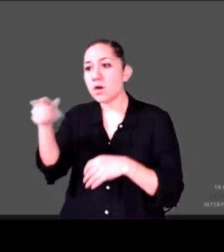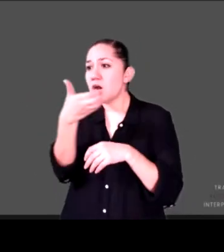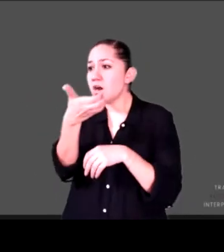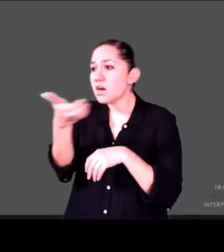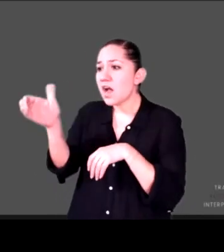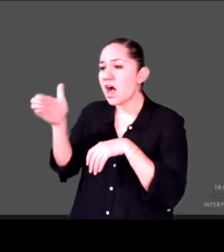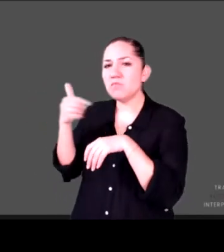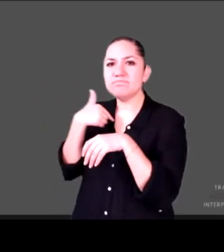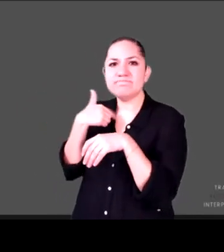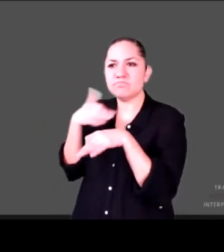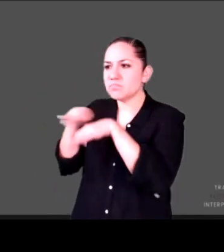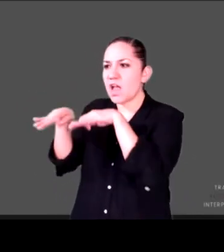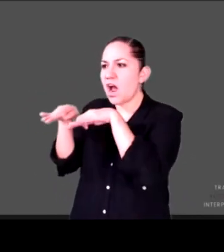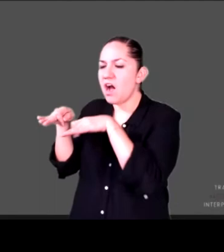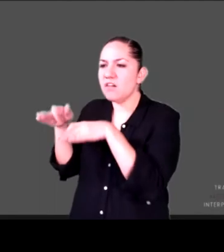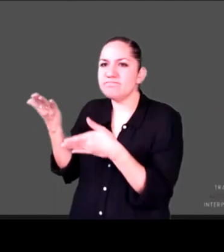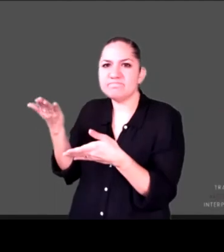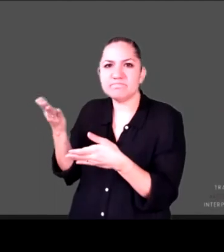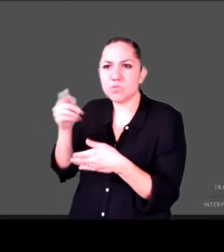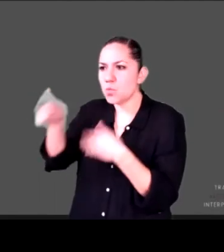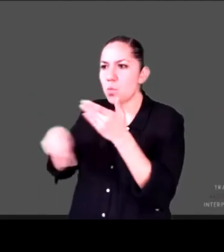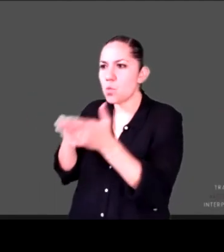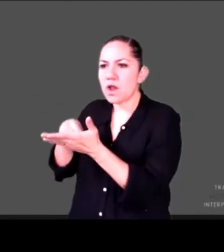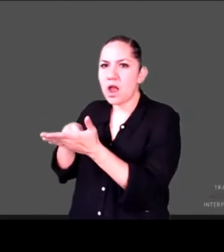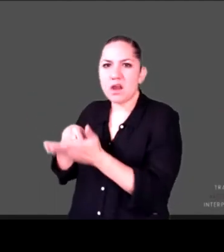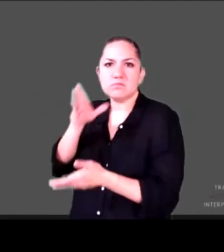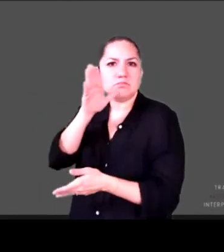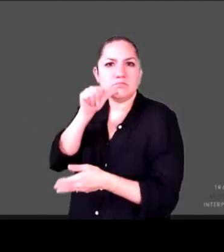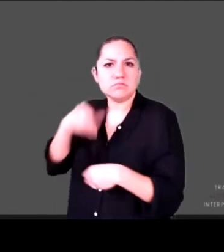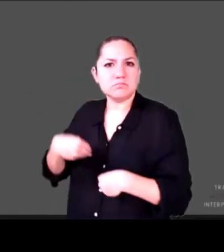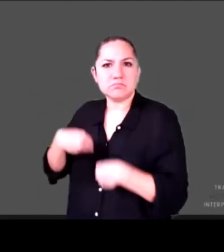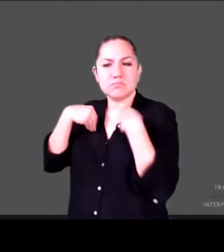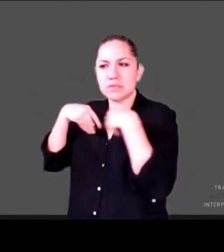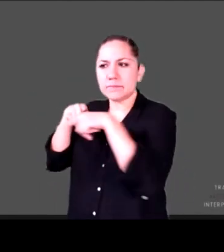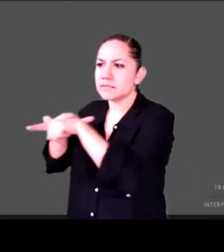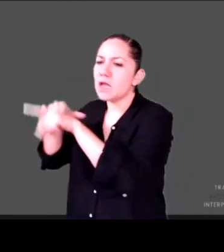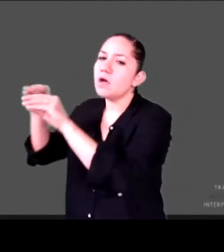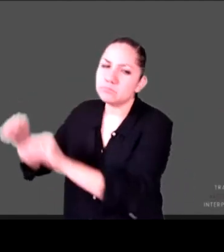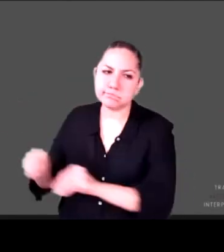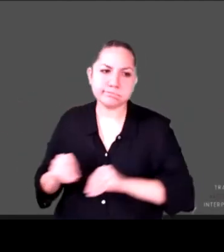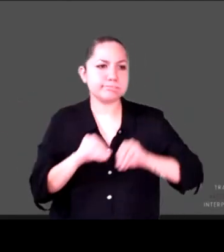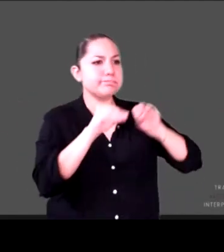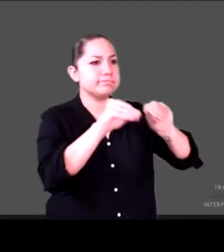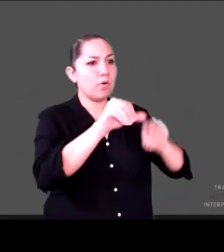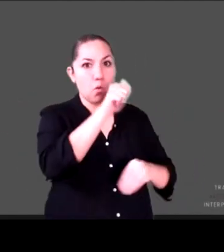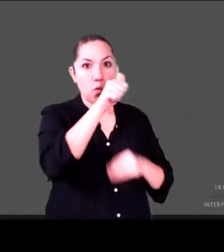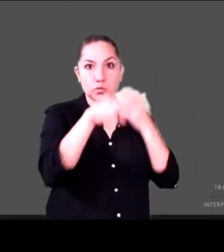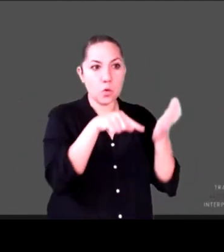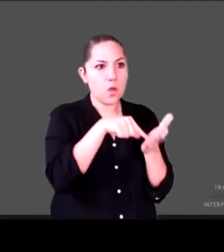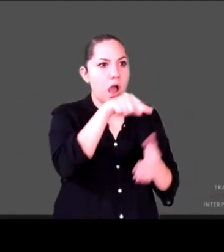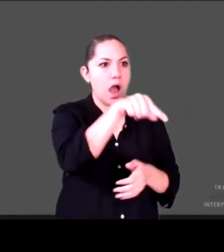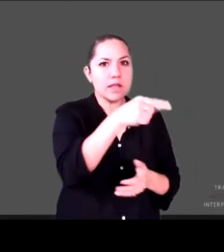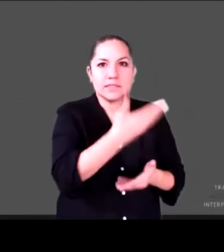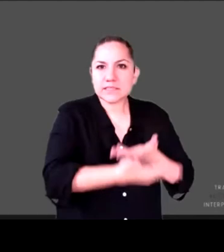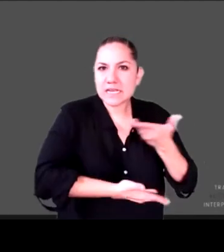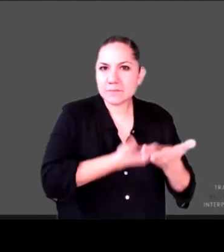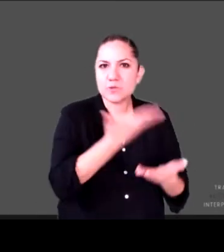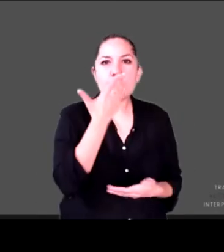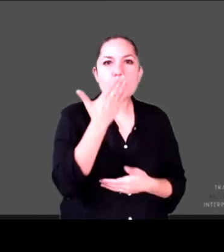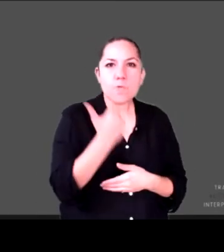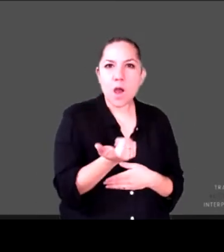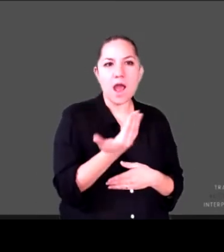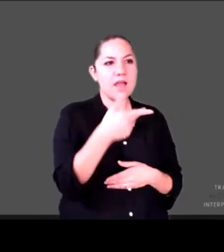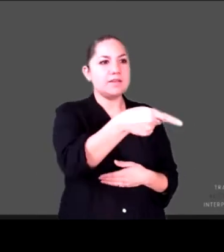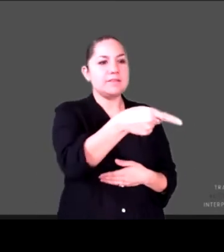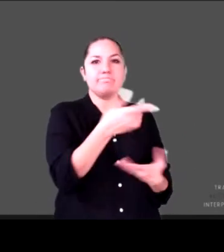acoge y después cuando regresan, no existe esta portabilidad de los servicios y muchas veces se quedan fuera del acceso a sus derechos a la